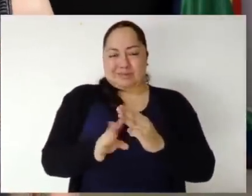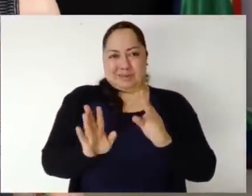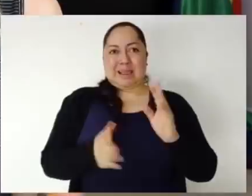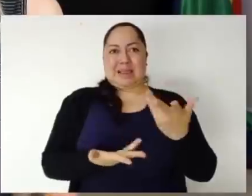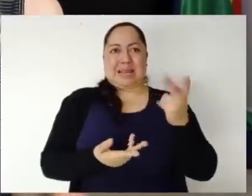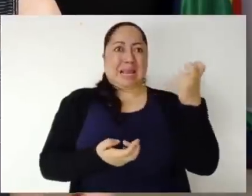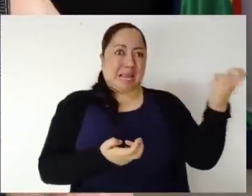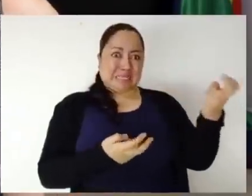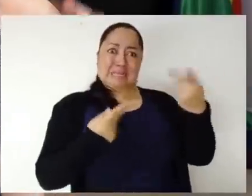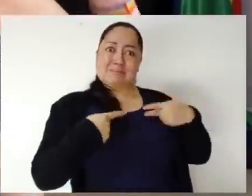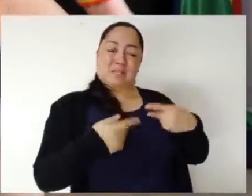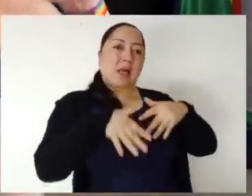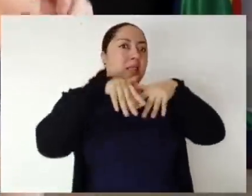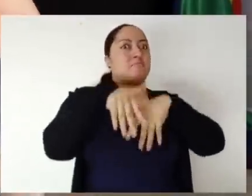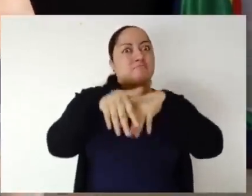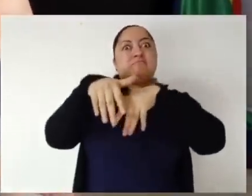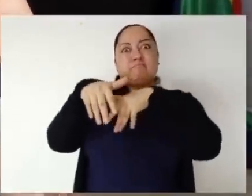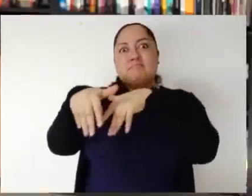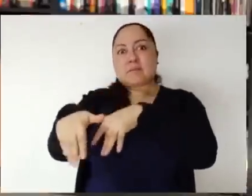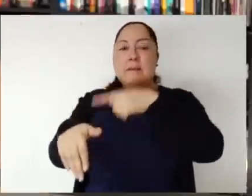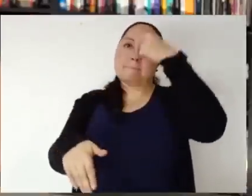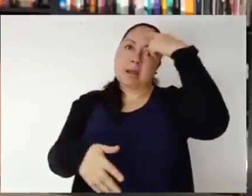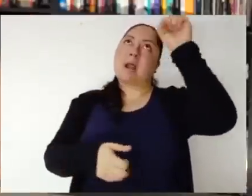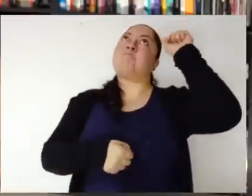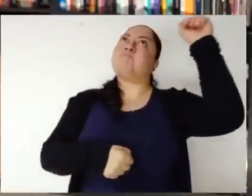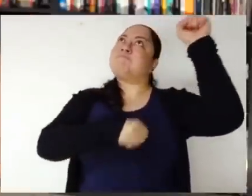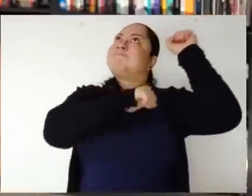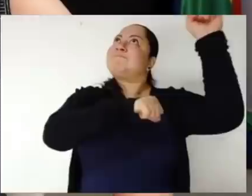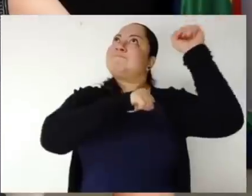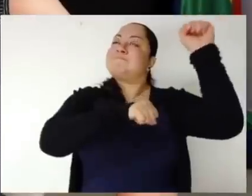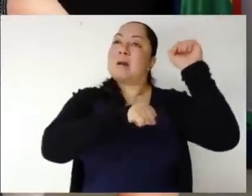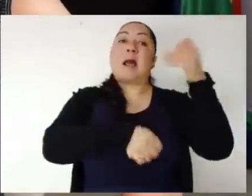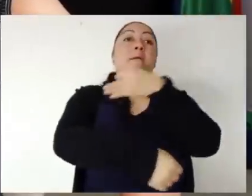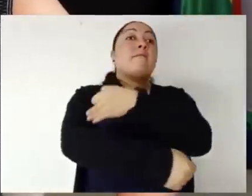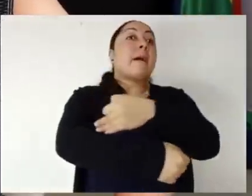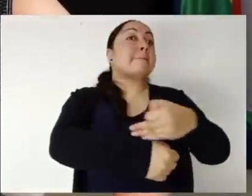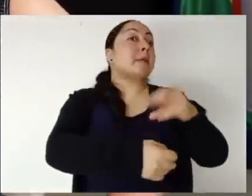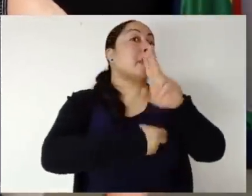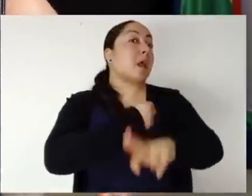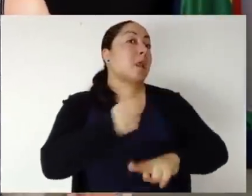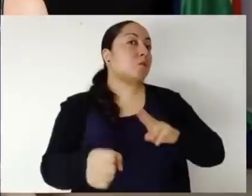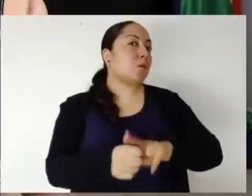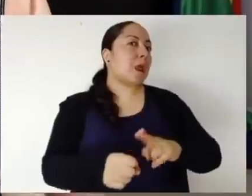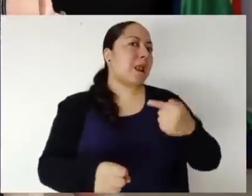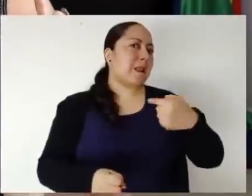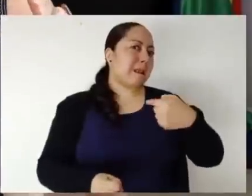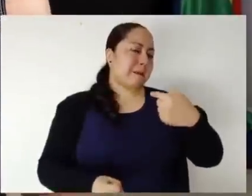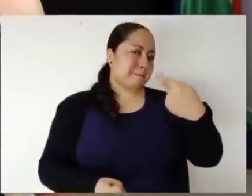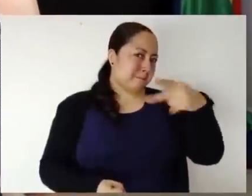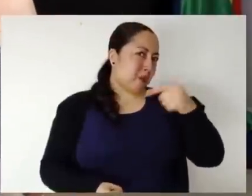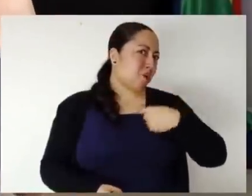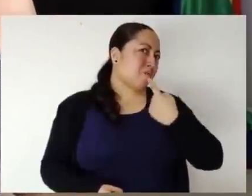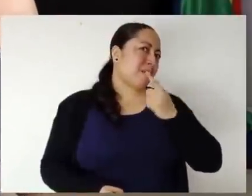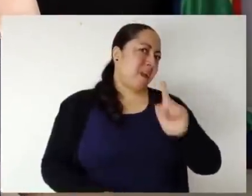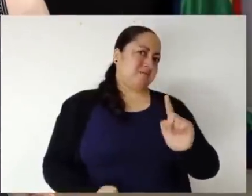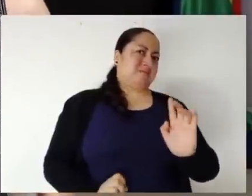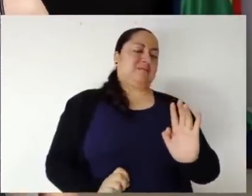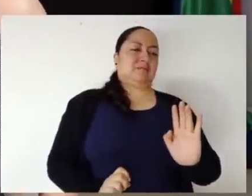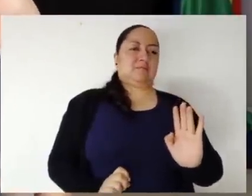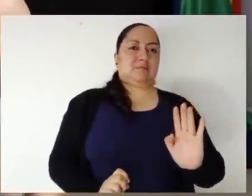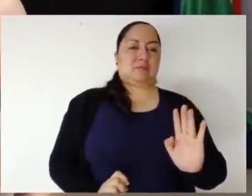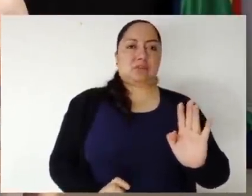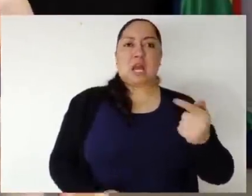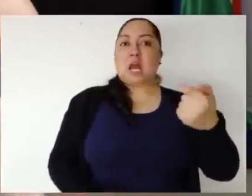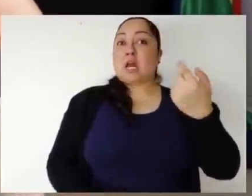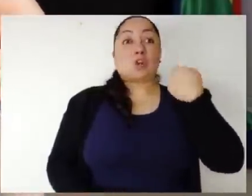marchar por esto de la familia natural. Y yo tengo una queja con eso, porque si salen a marchar y se están quejando de que no estamos cogiendo, ¿dónde